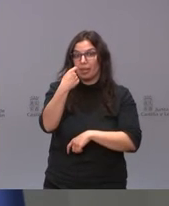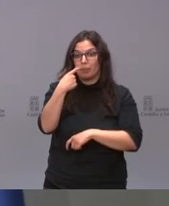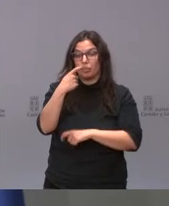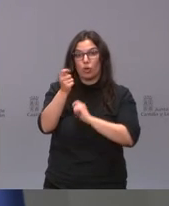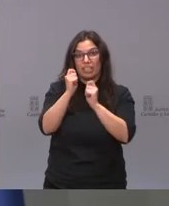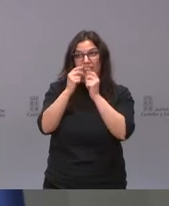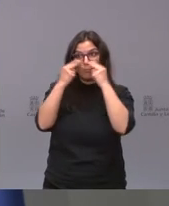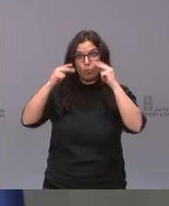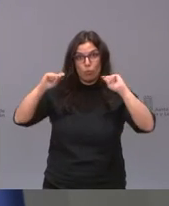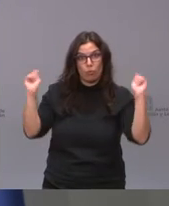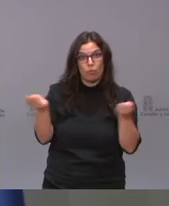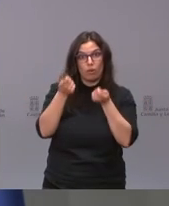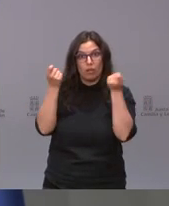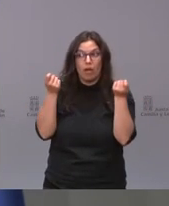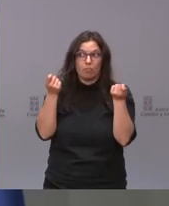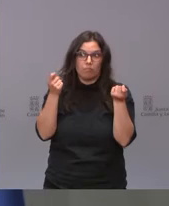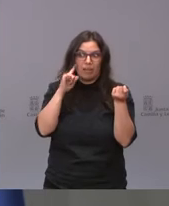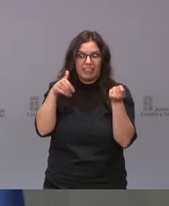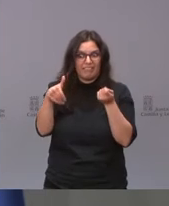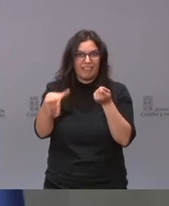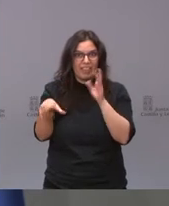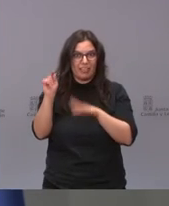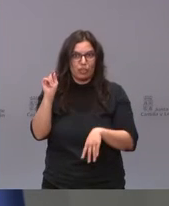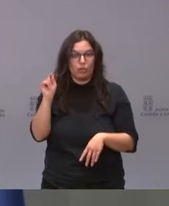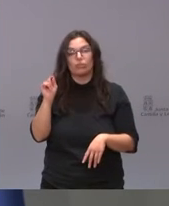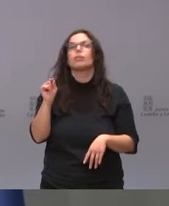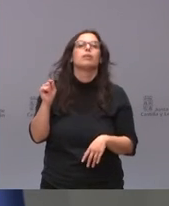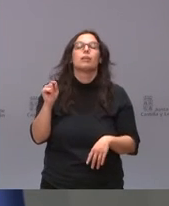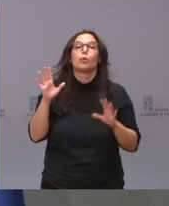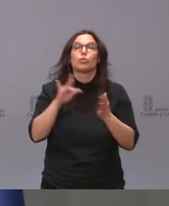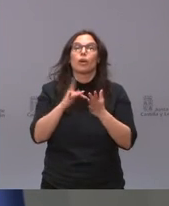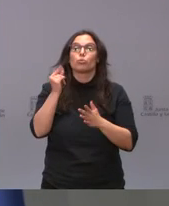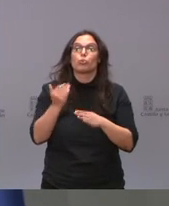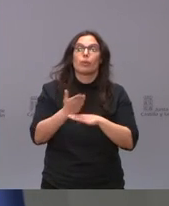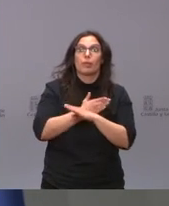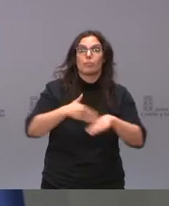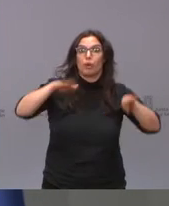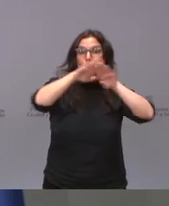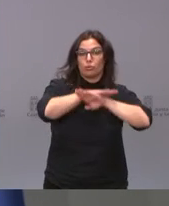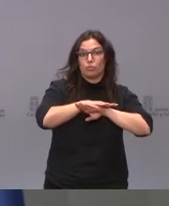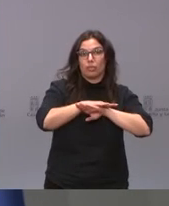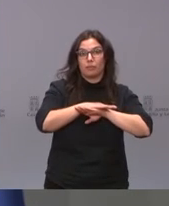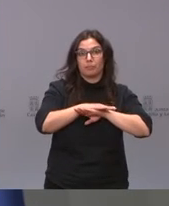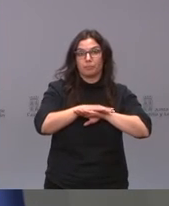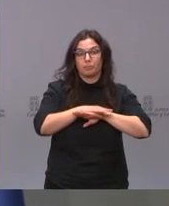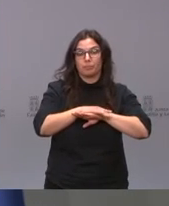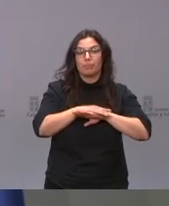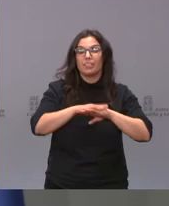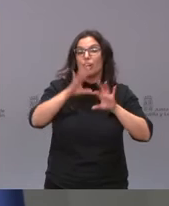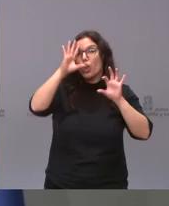declaraciones es evidente que se va a tomar una decisión y esto ocurre el día anterior por la noche lo sensato